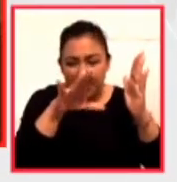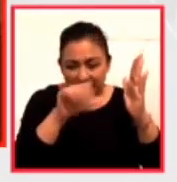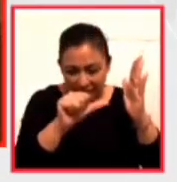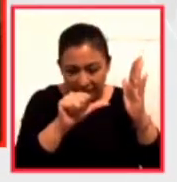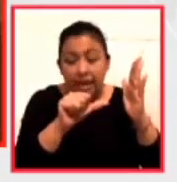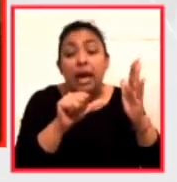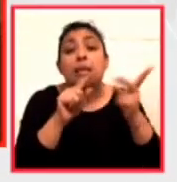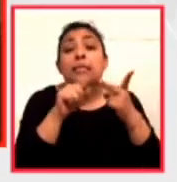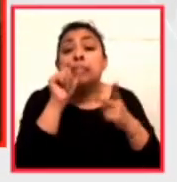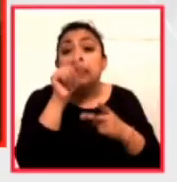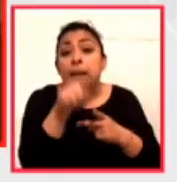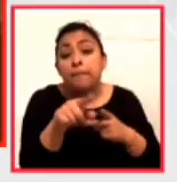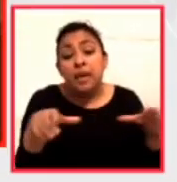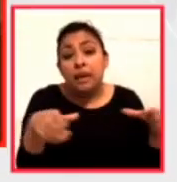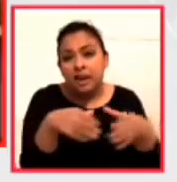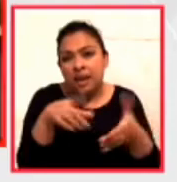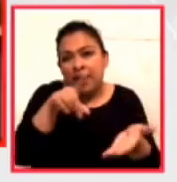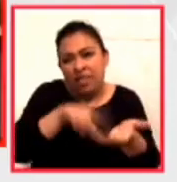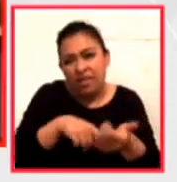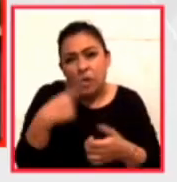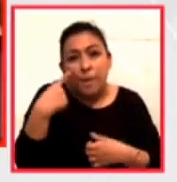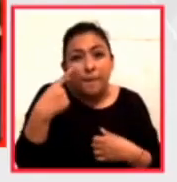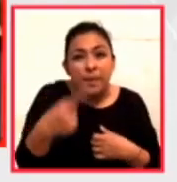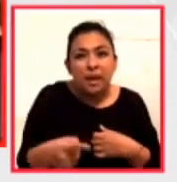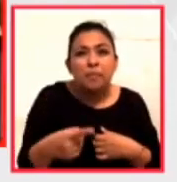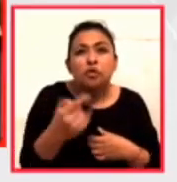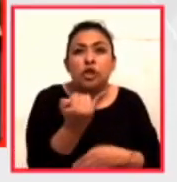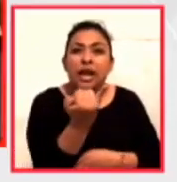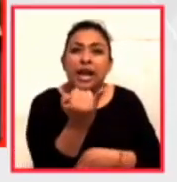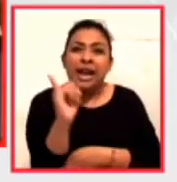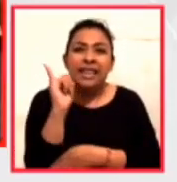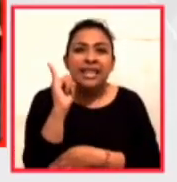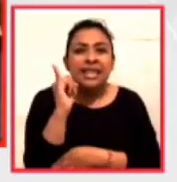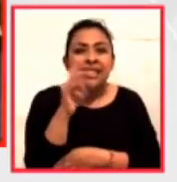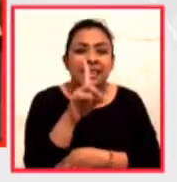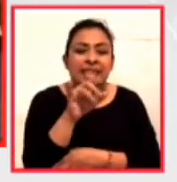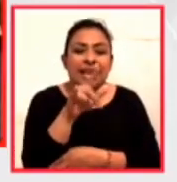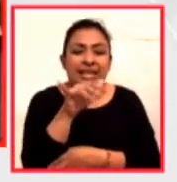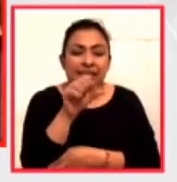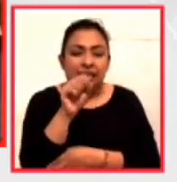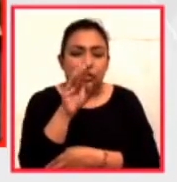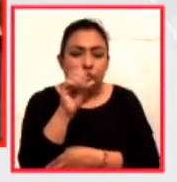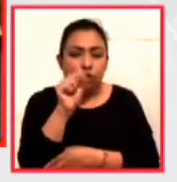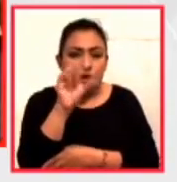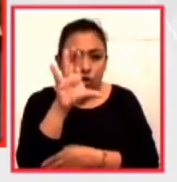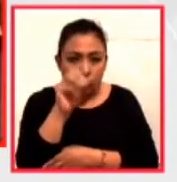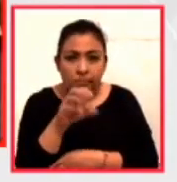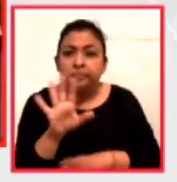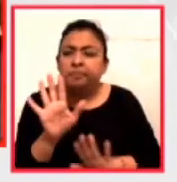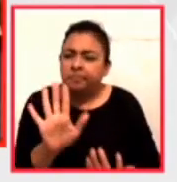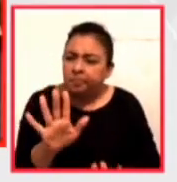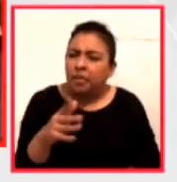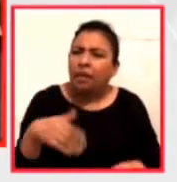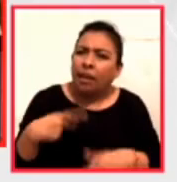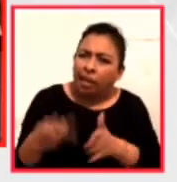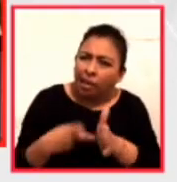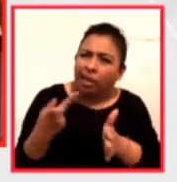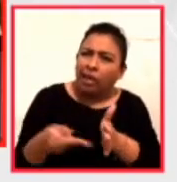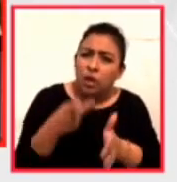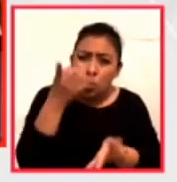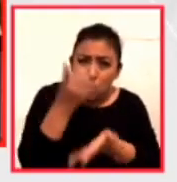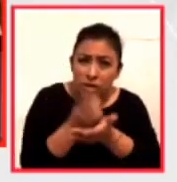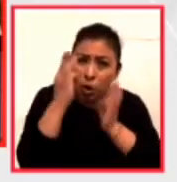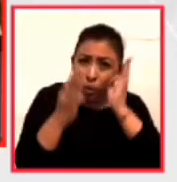y también el sector donde se encuentra el Jardín de las Delicias del Bosco. Bueno, pero ya hemos insistido, Valentina, no solo el Museo del